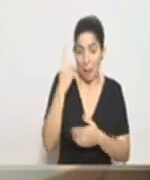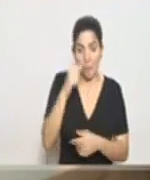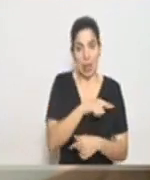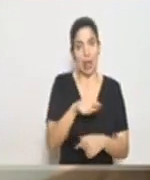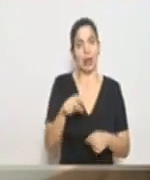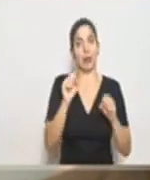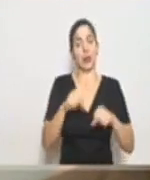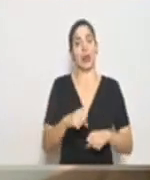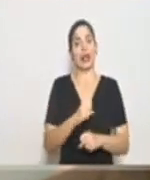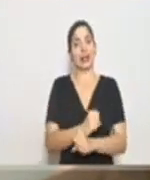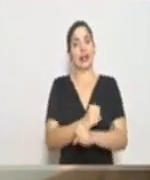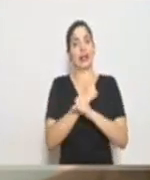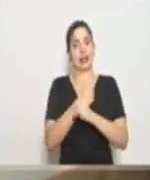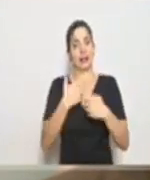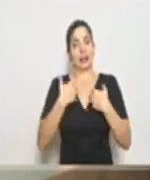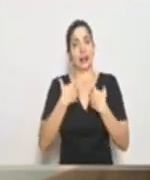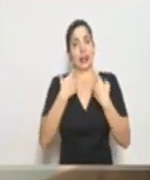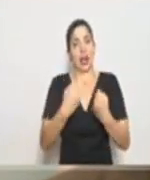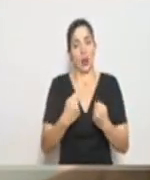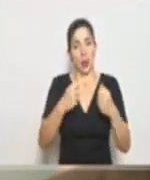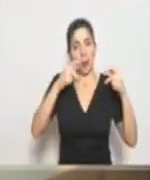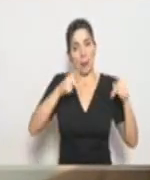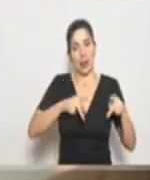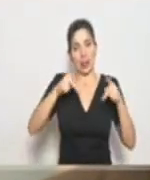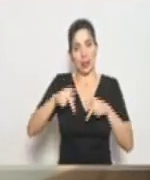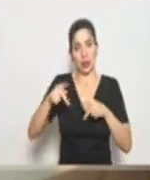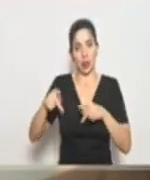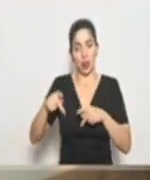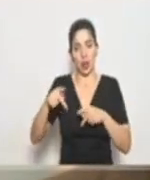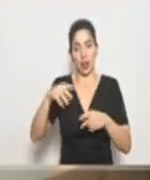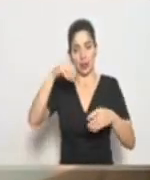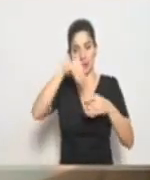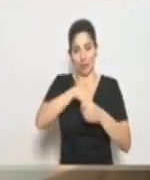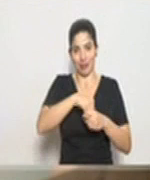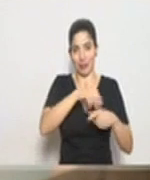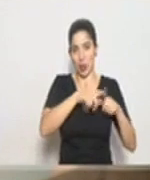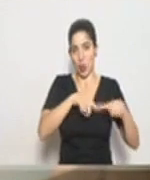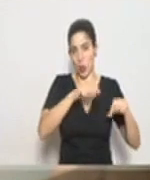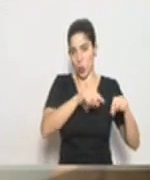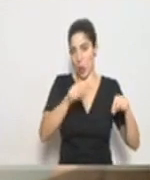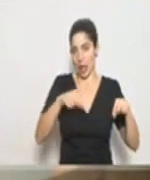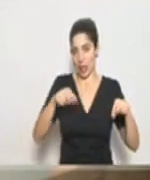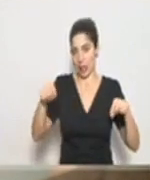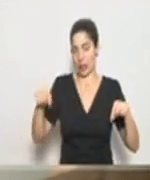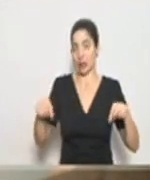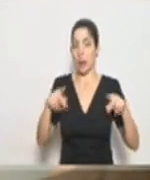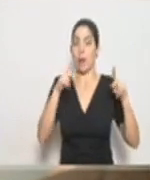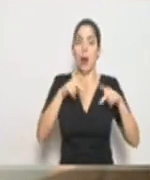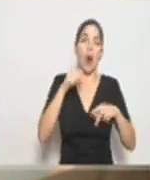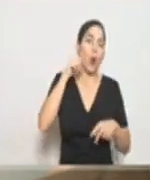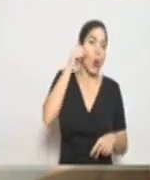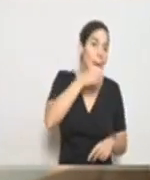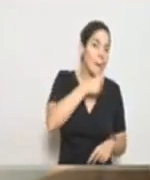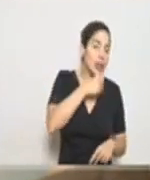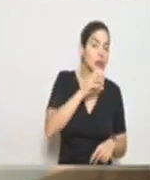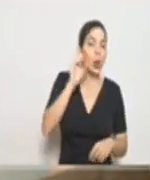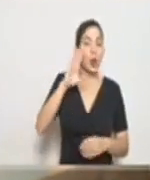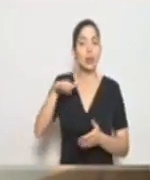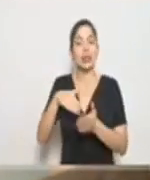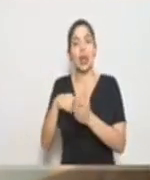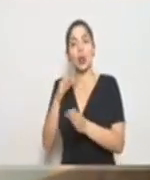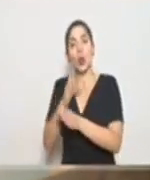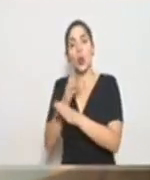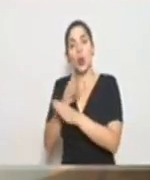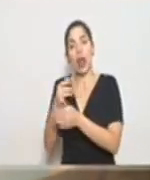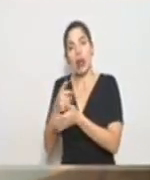la salud de las personas que están en estos lugares, tanto personas adultas mayores, los centros de cuidados